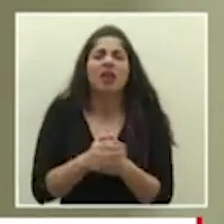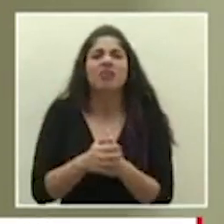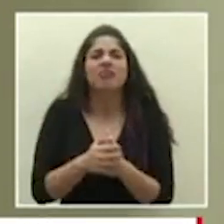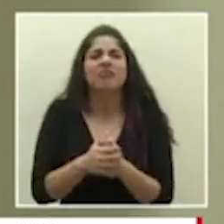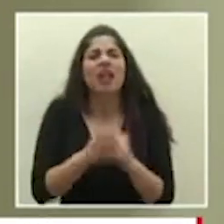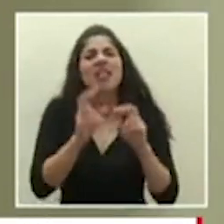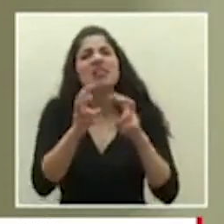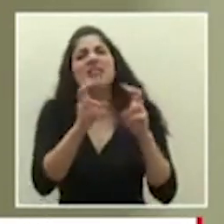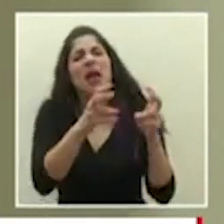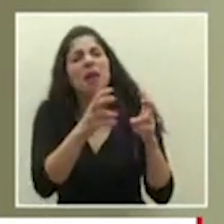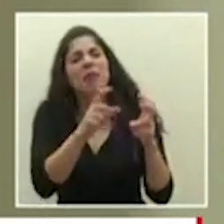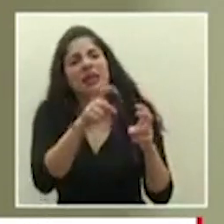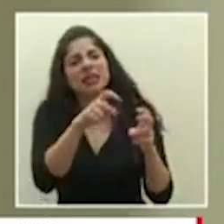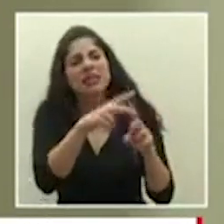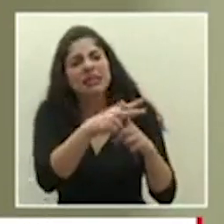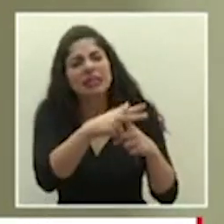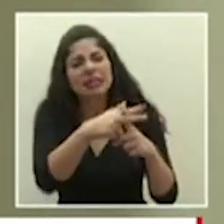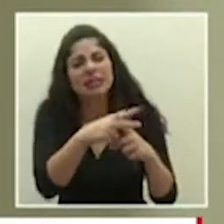asuntos que hay que ajustar